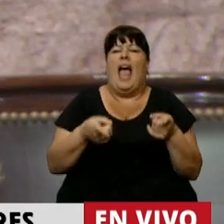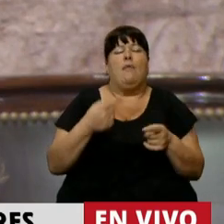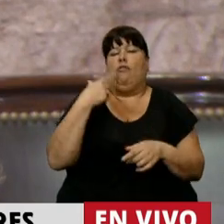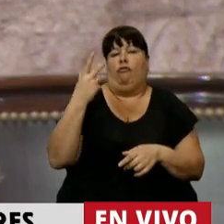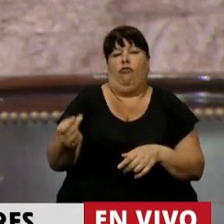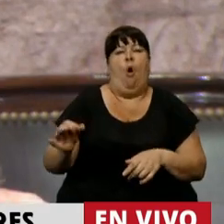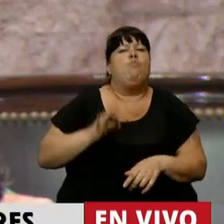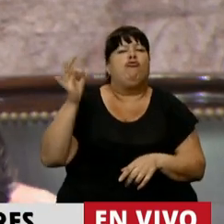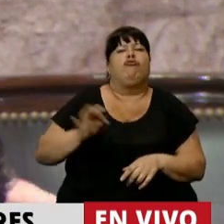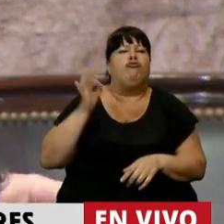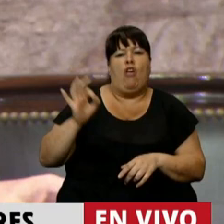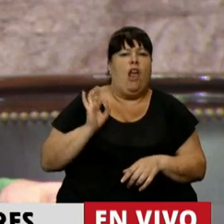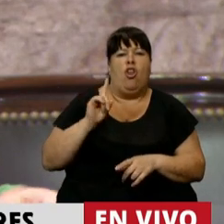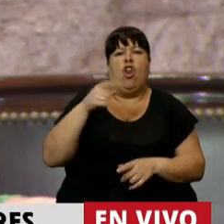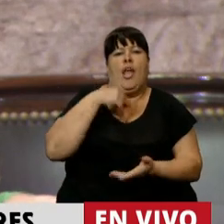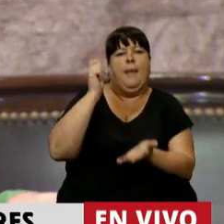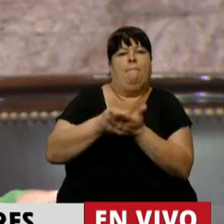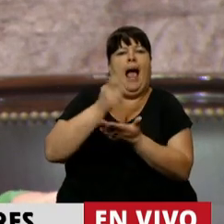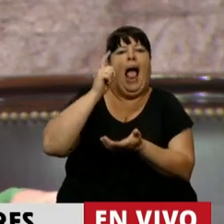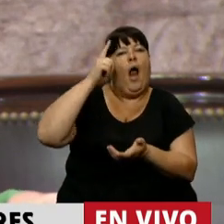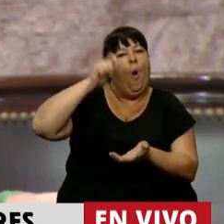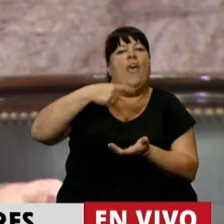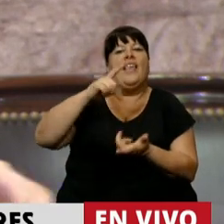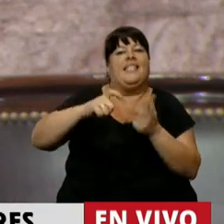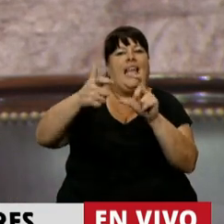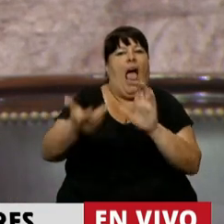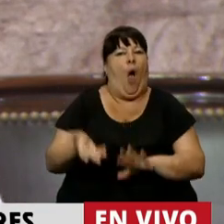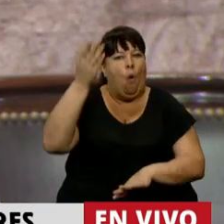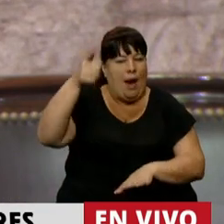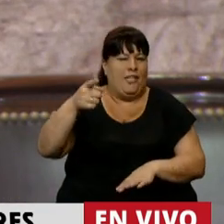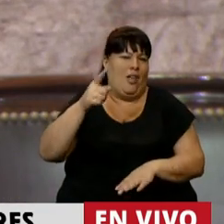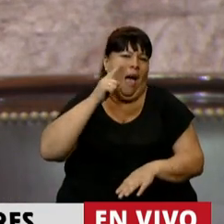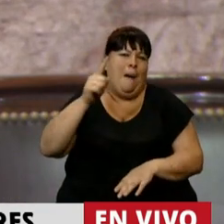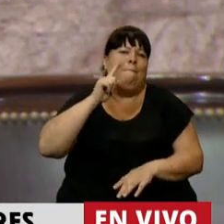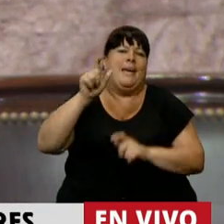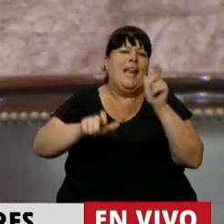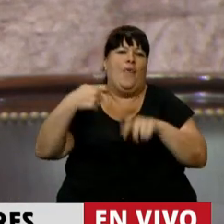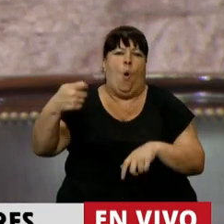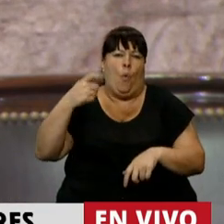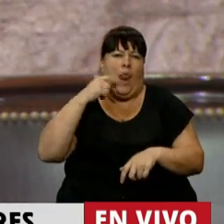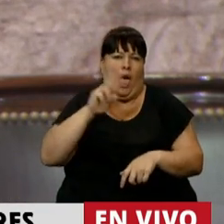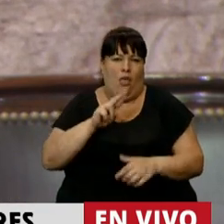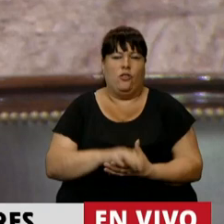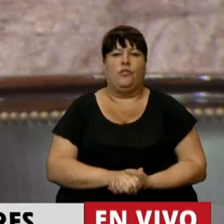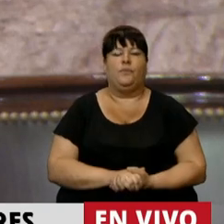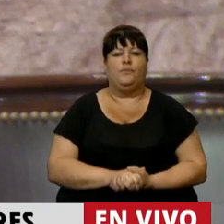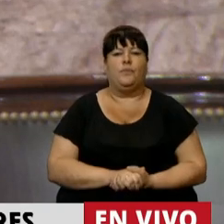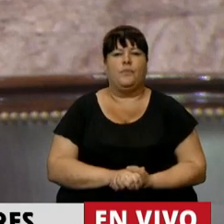negaron durante años a pagar los fallos de actualización de los haberes a miles de jubiladas y jubilados.